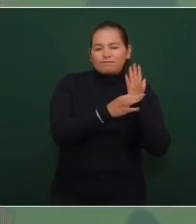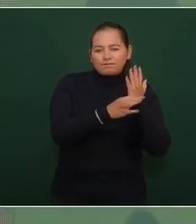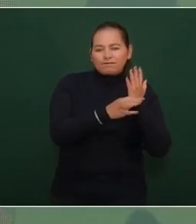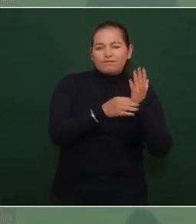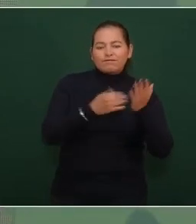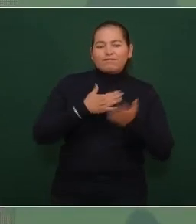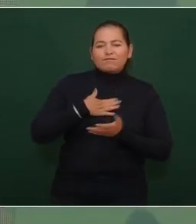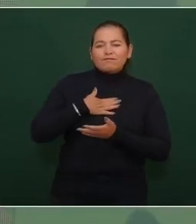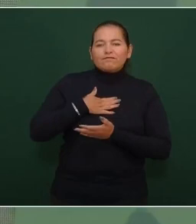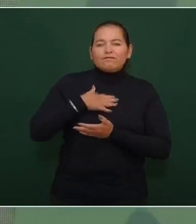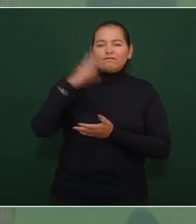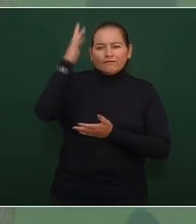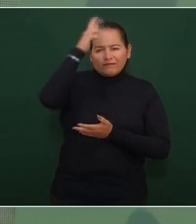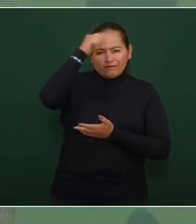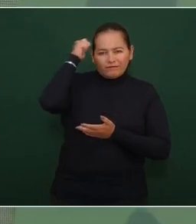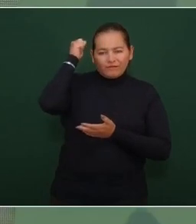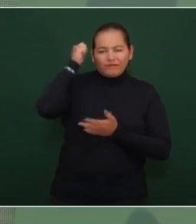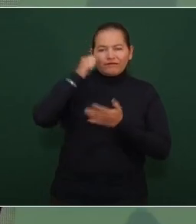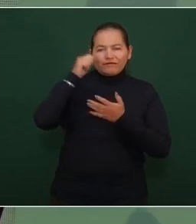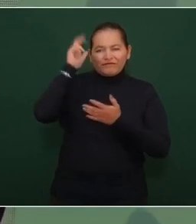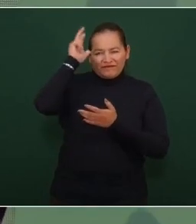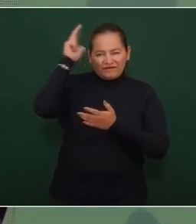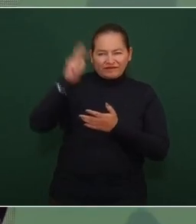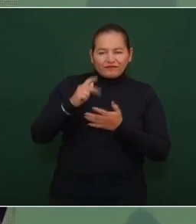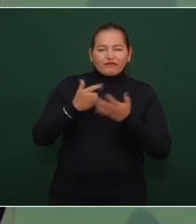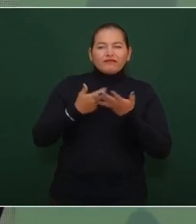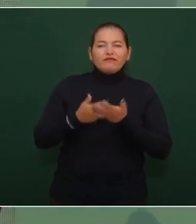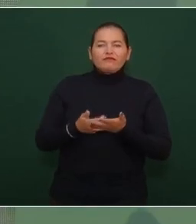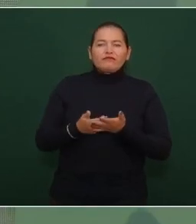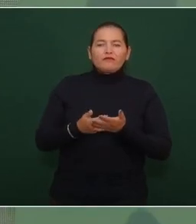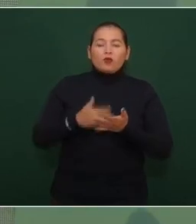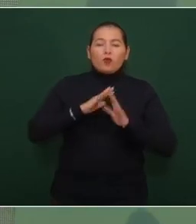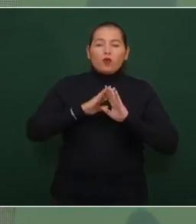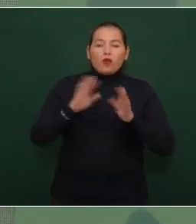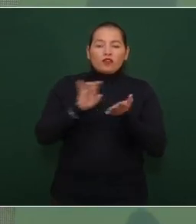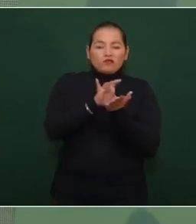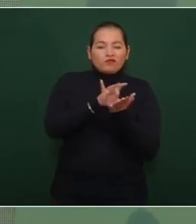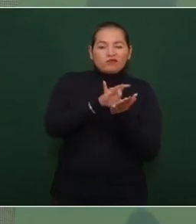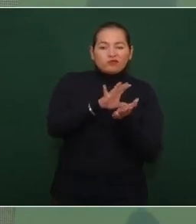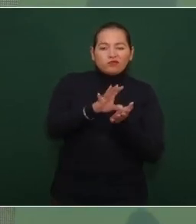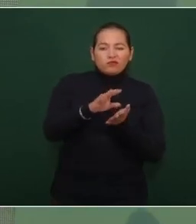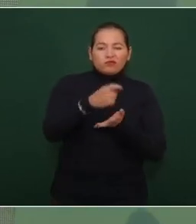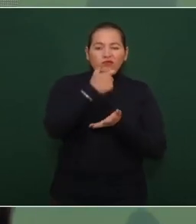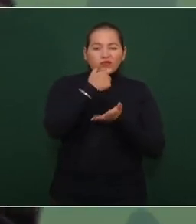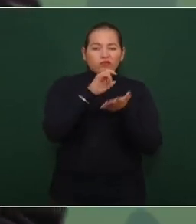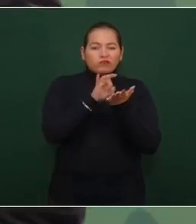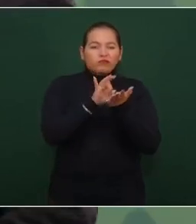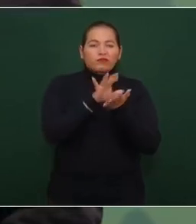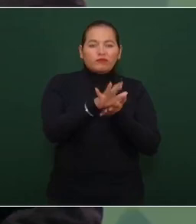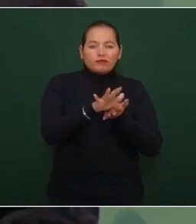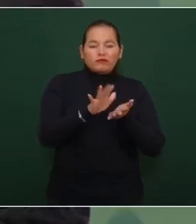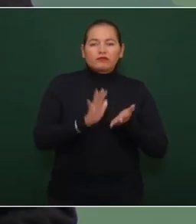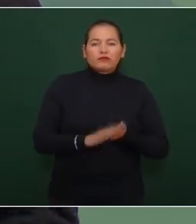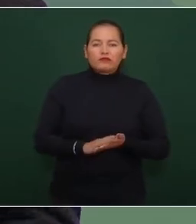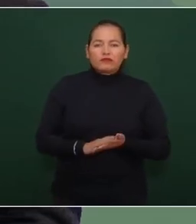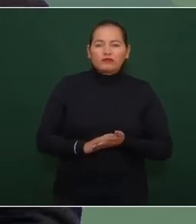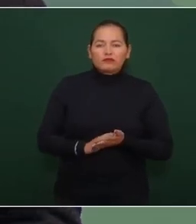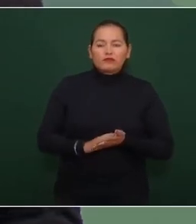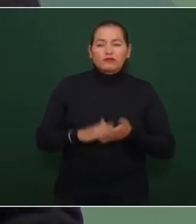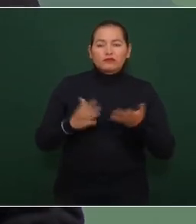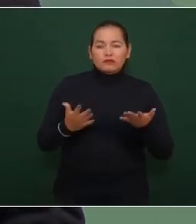cuando lo estaban excomulgando los realistas les